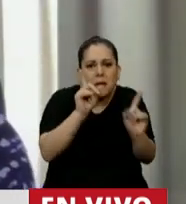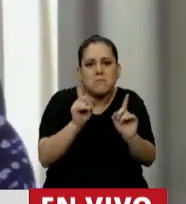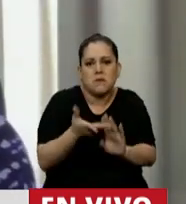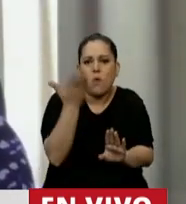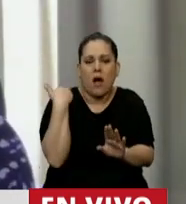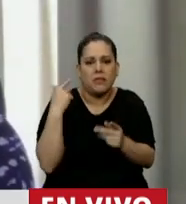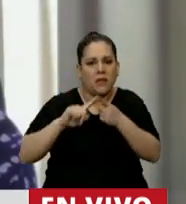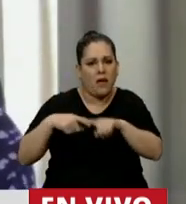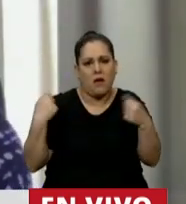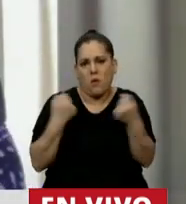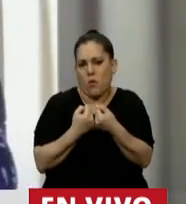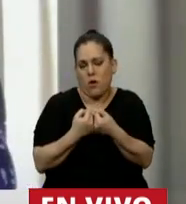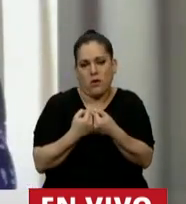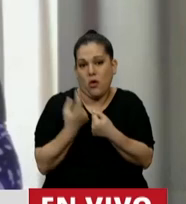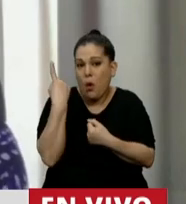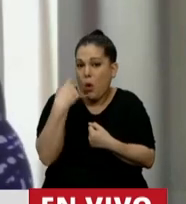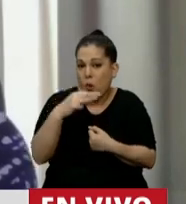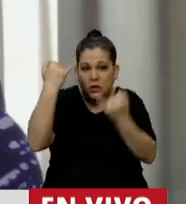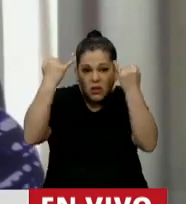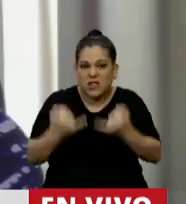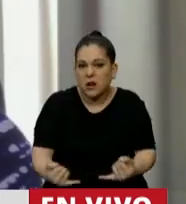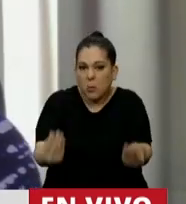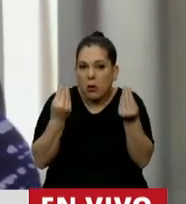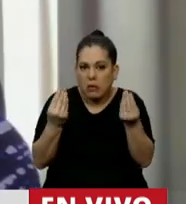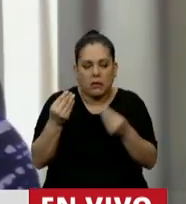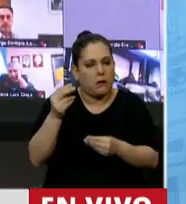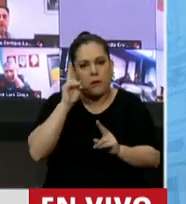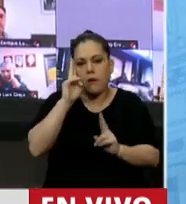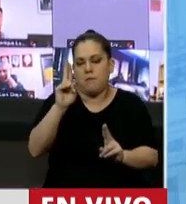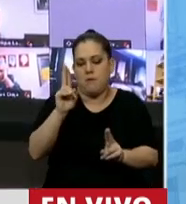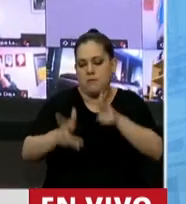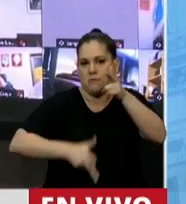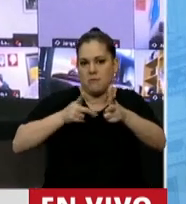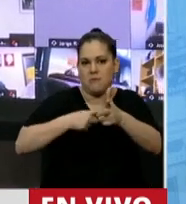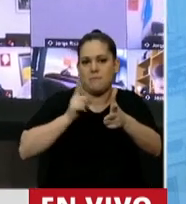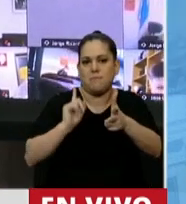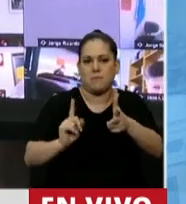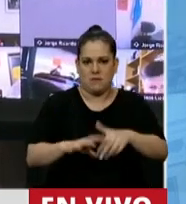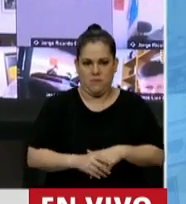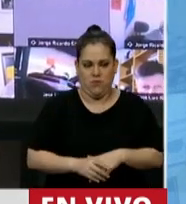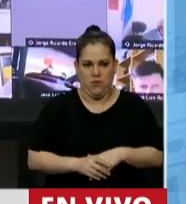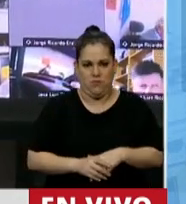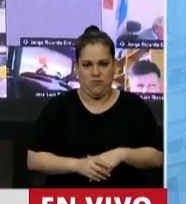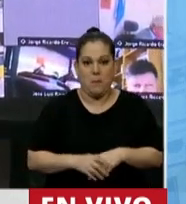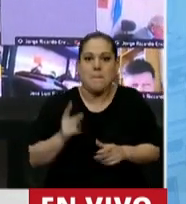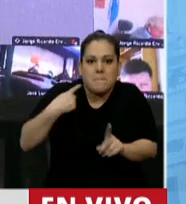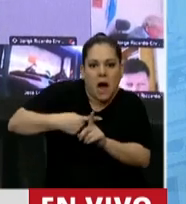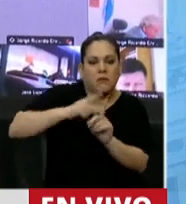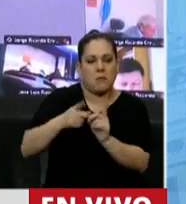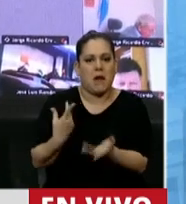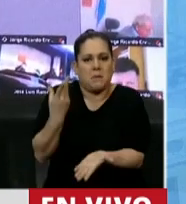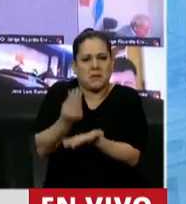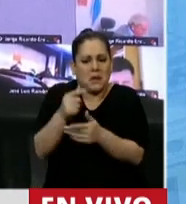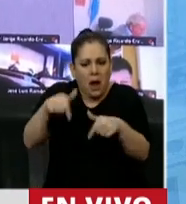que tenemos. Lo único que tenemos es nuestra palabra. Amén de la representatividad. No son